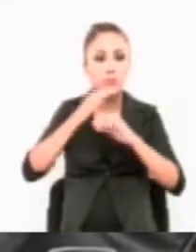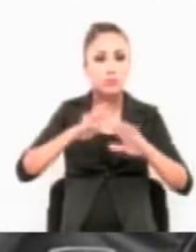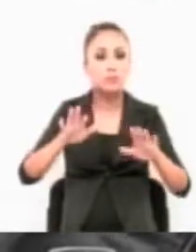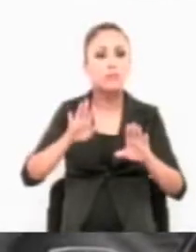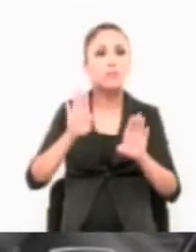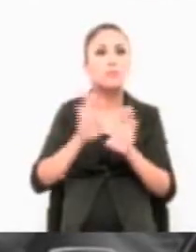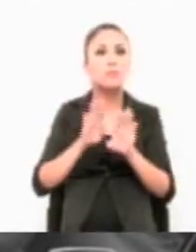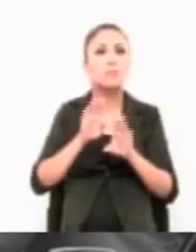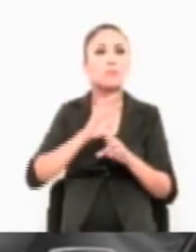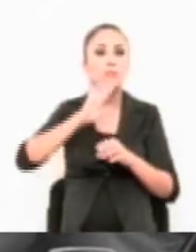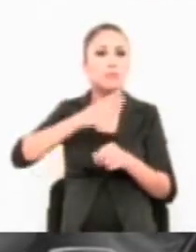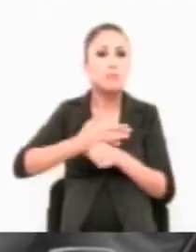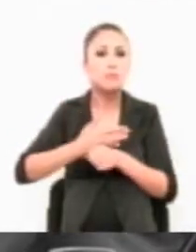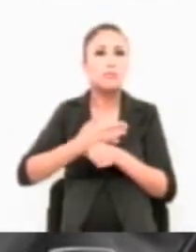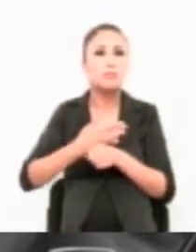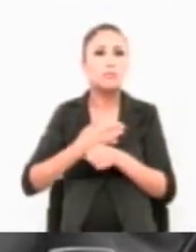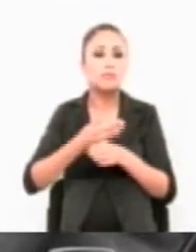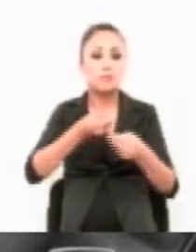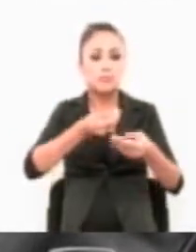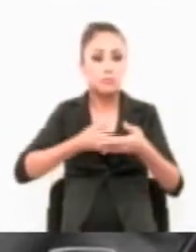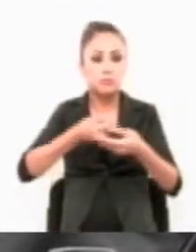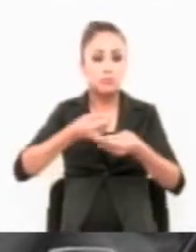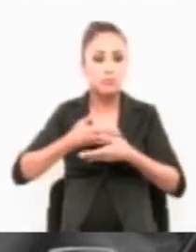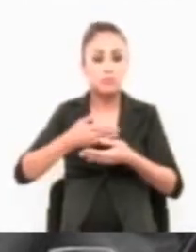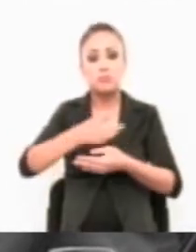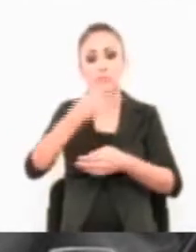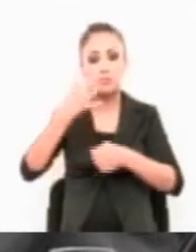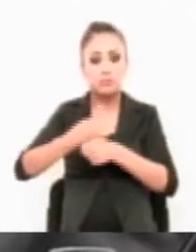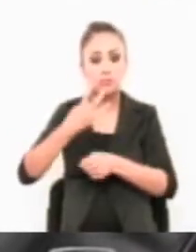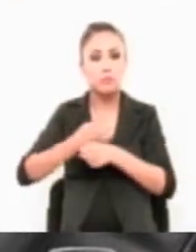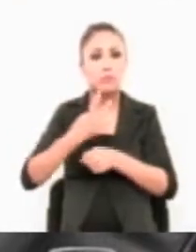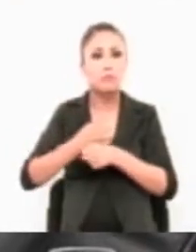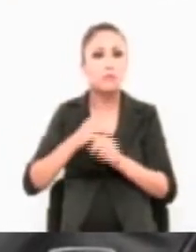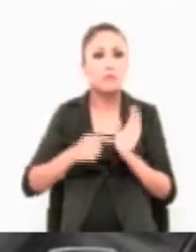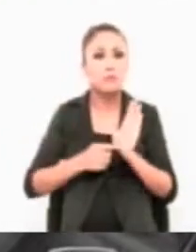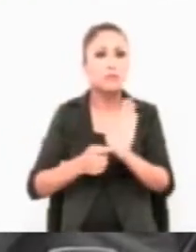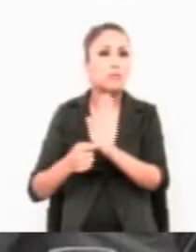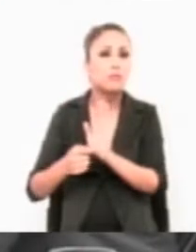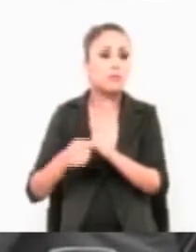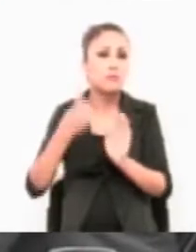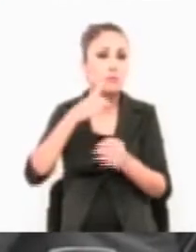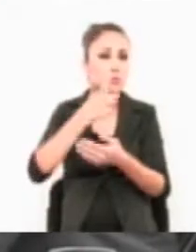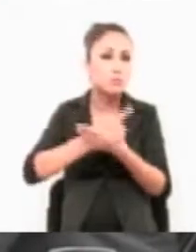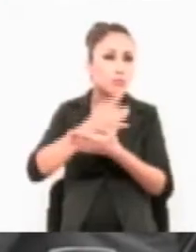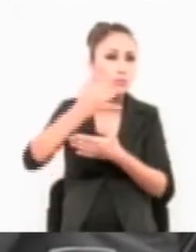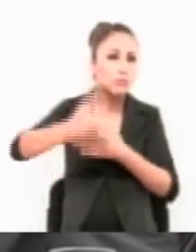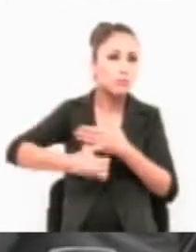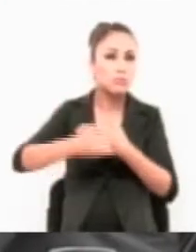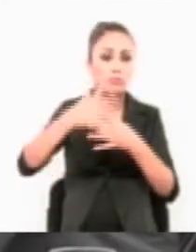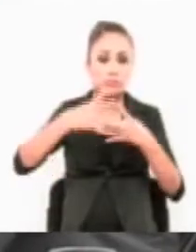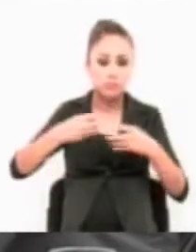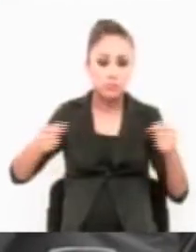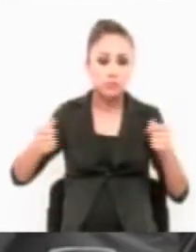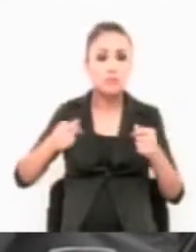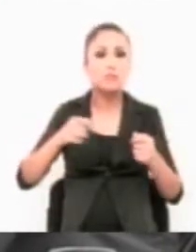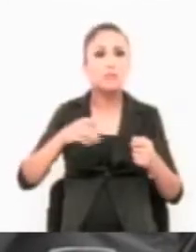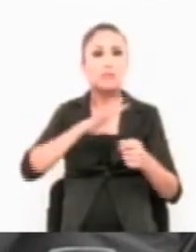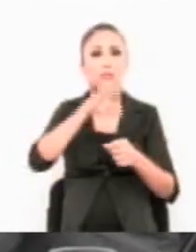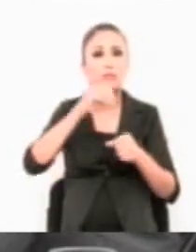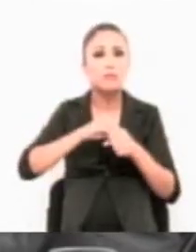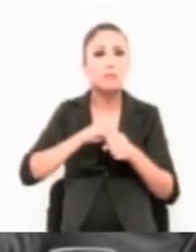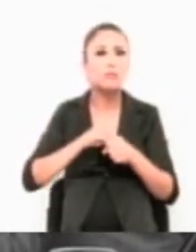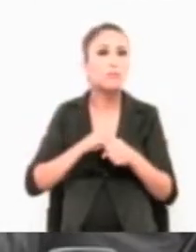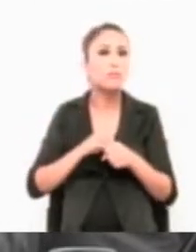Secretaría sobre la correspondencia recibida. Punto número 4. Presentación y aprobación en su caso del proyecto de resolución del procedimiento sancionador